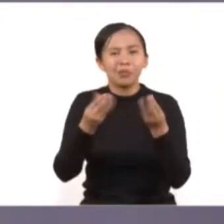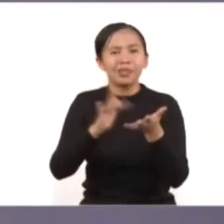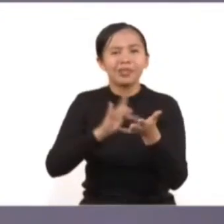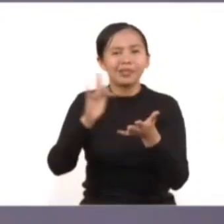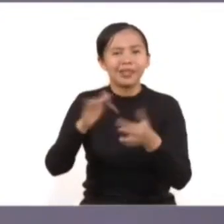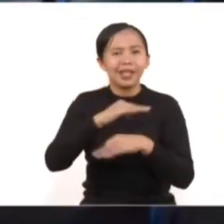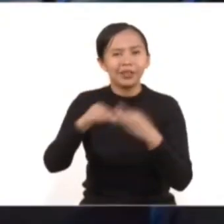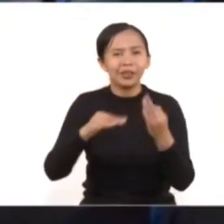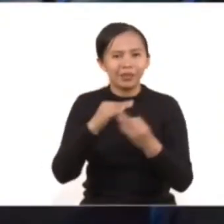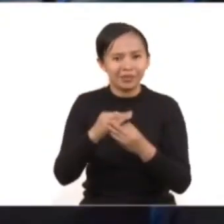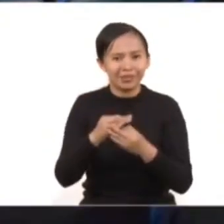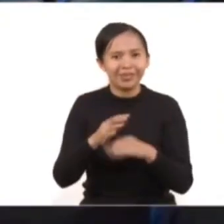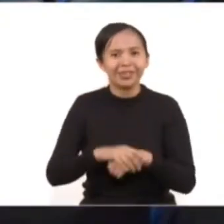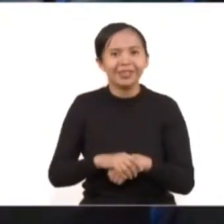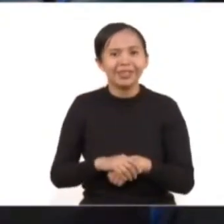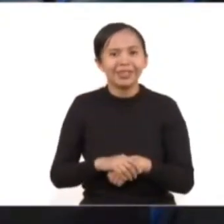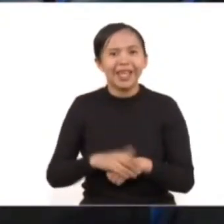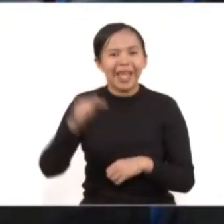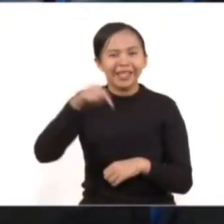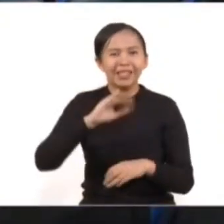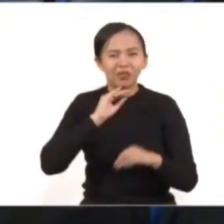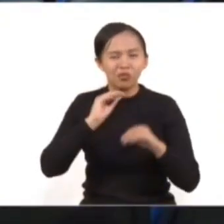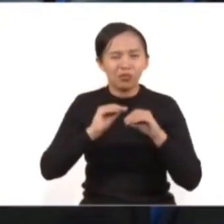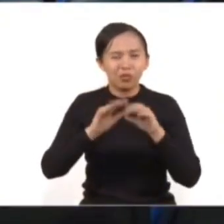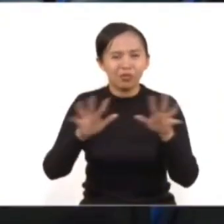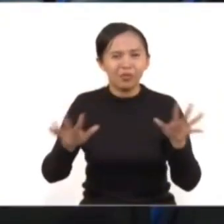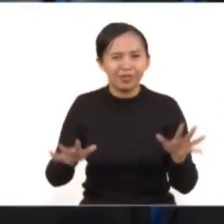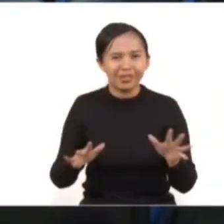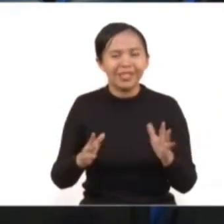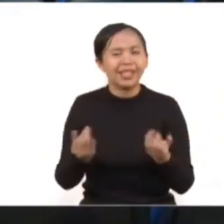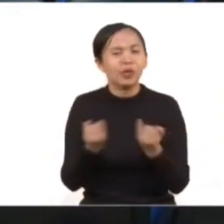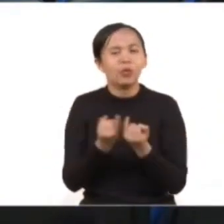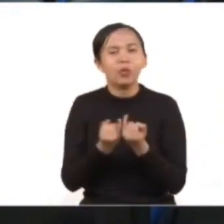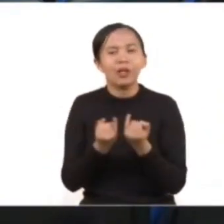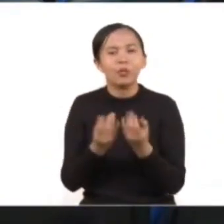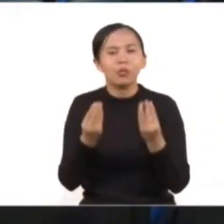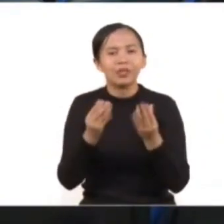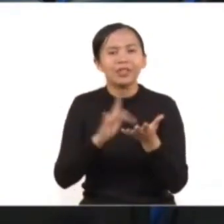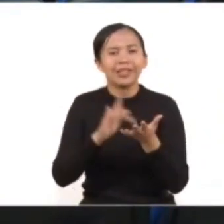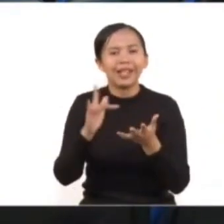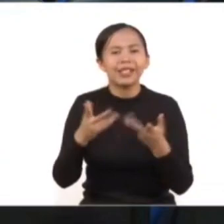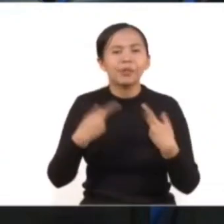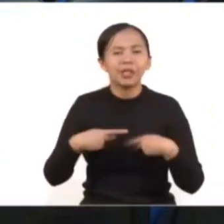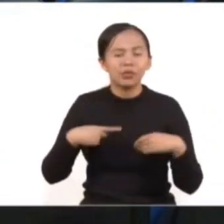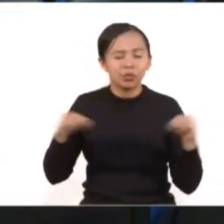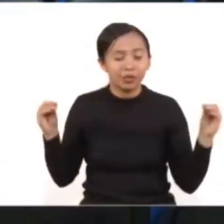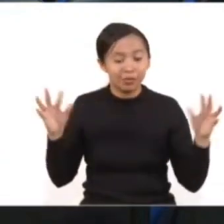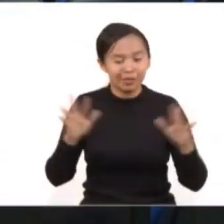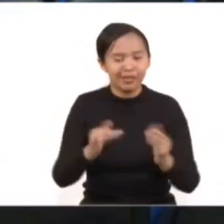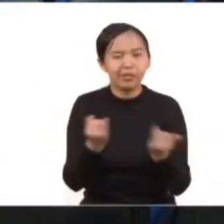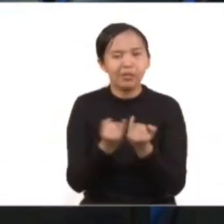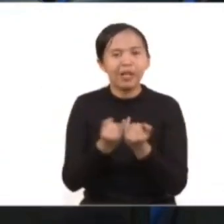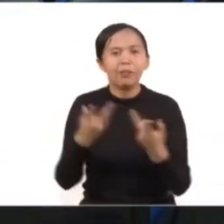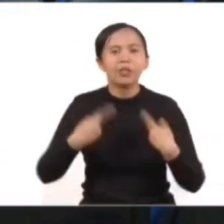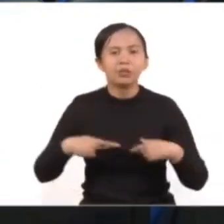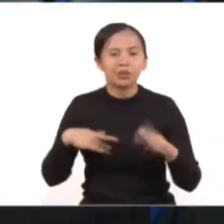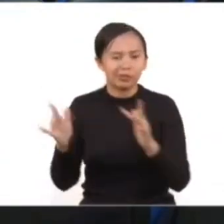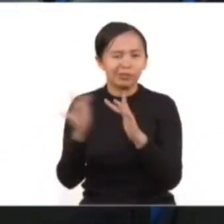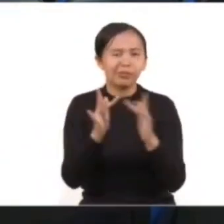Muchas gracias por hacerme partícipe de este informe y muchas gracias a quienes nos ven de manera presencial y de manera virtual.